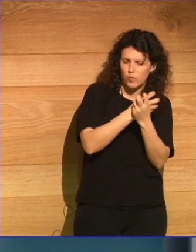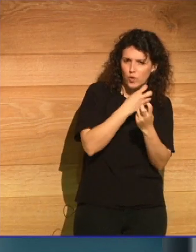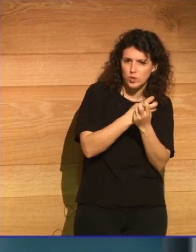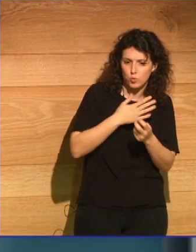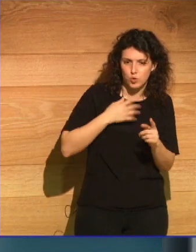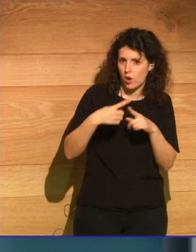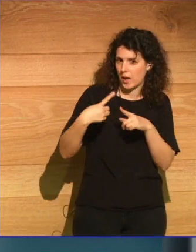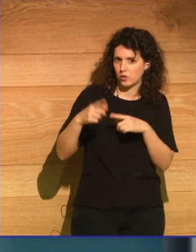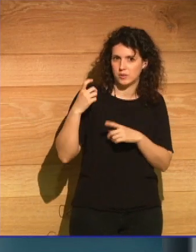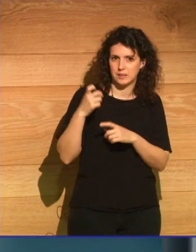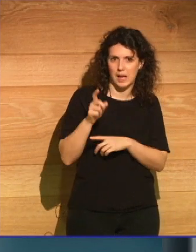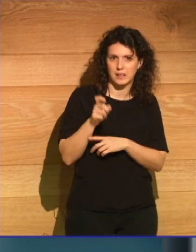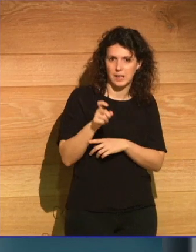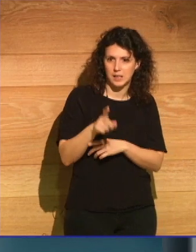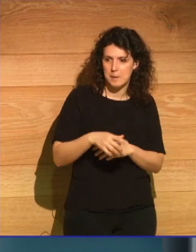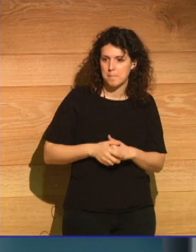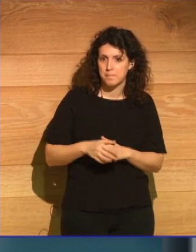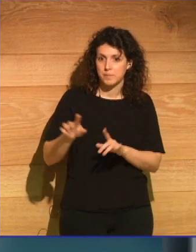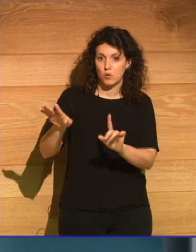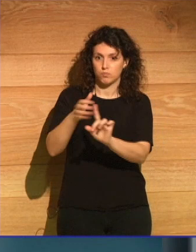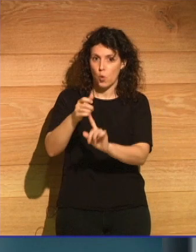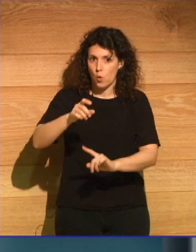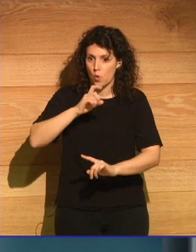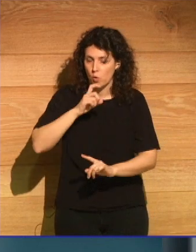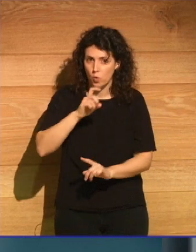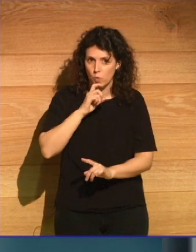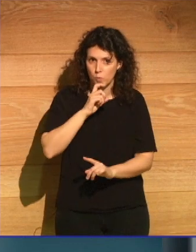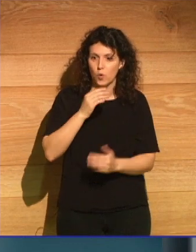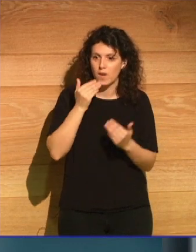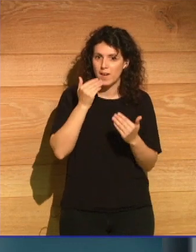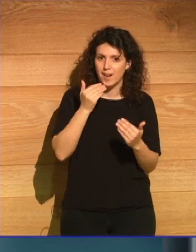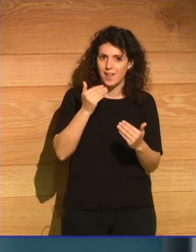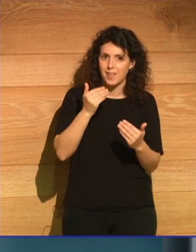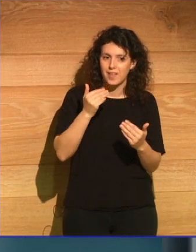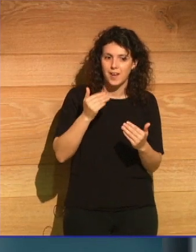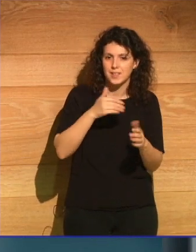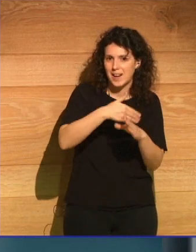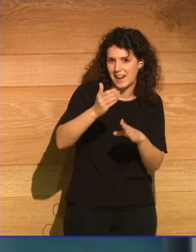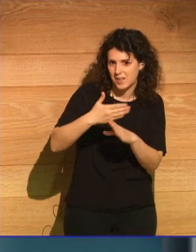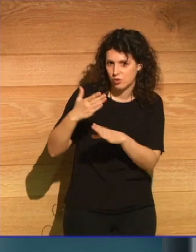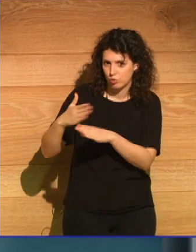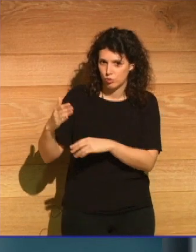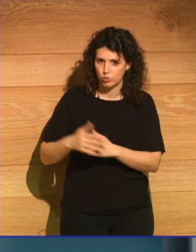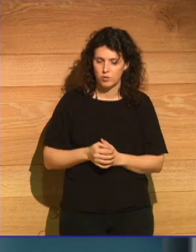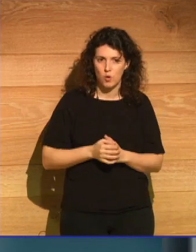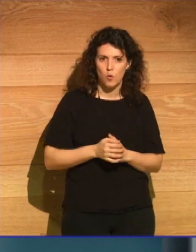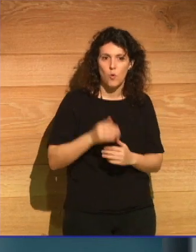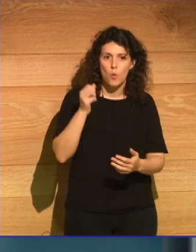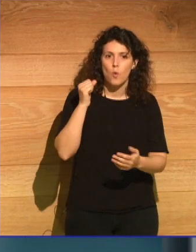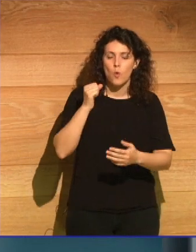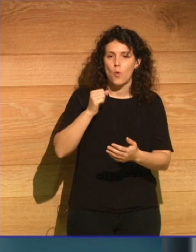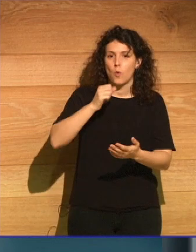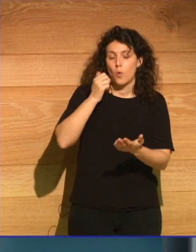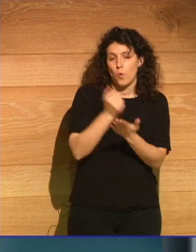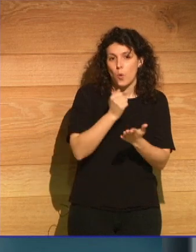Nos descifrarán por los rastros que dejarán nuestros vertidos, por las huellas de carbono. Nos